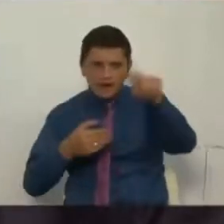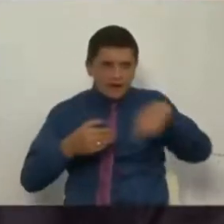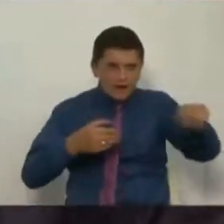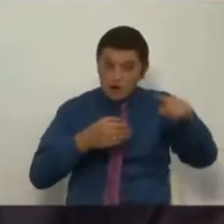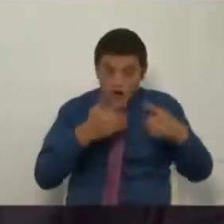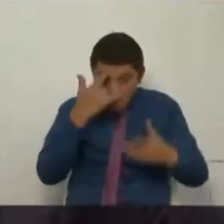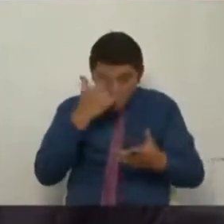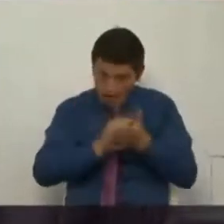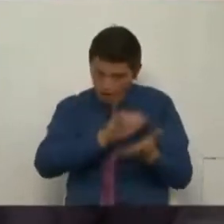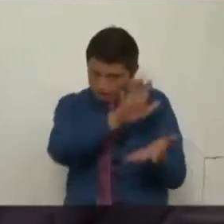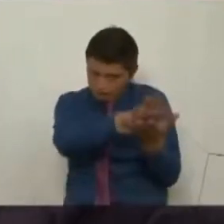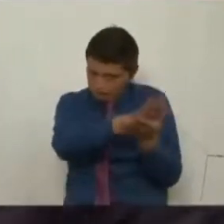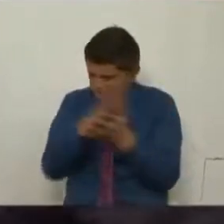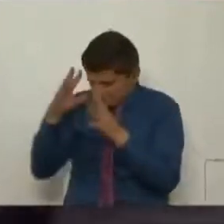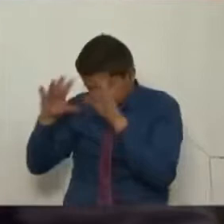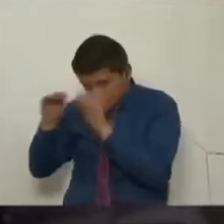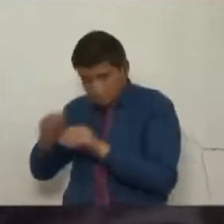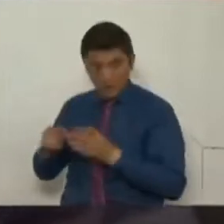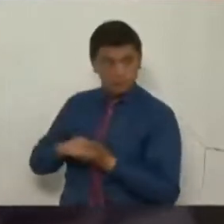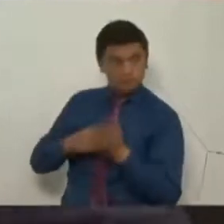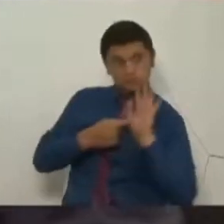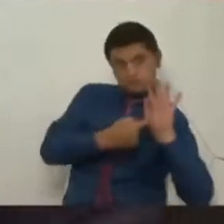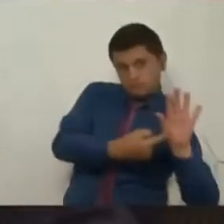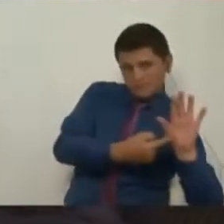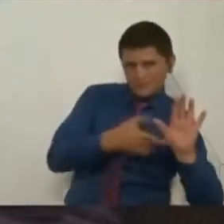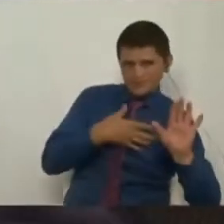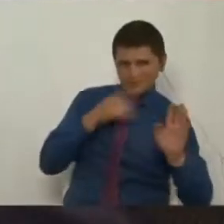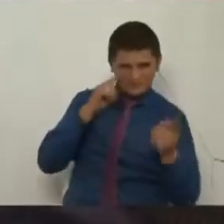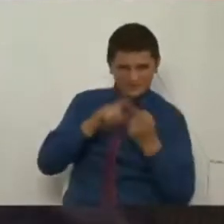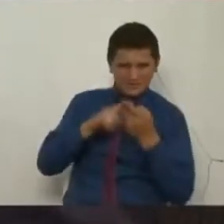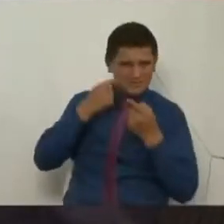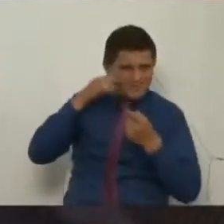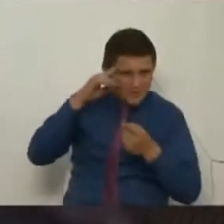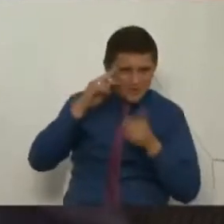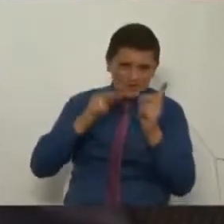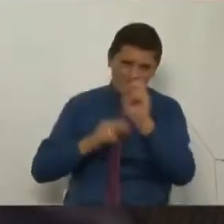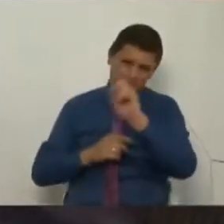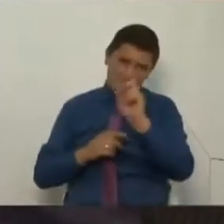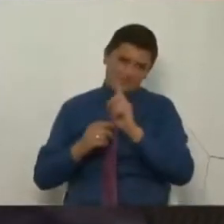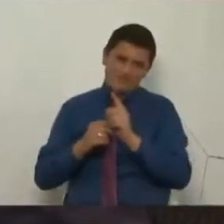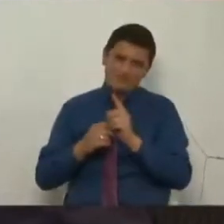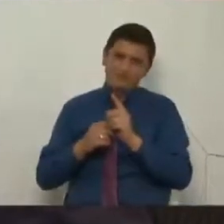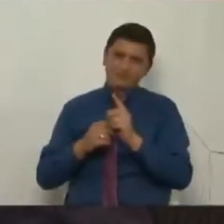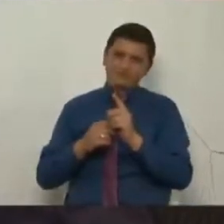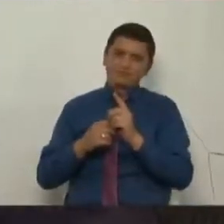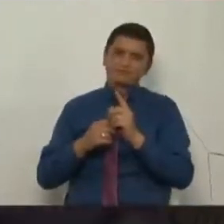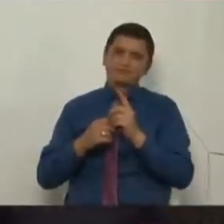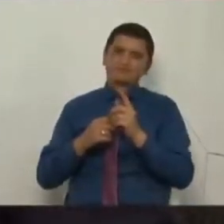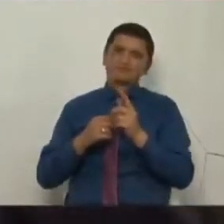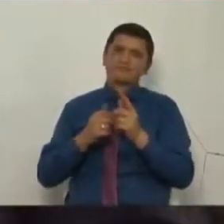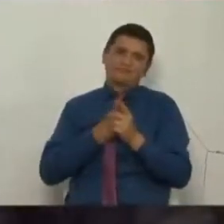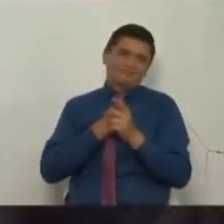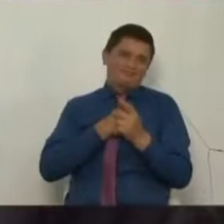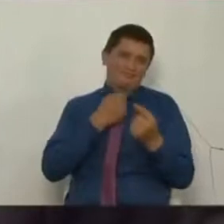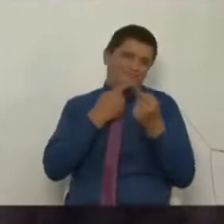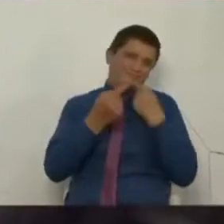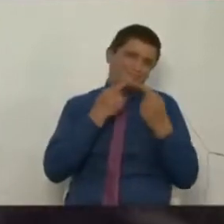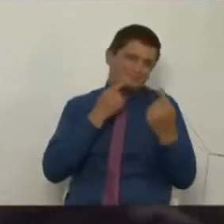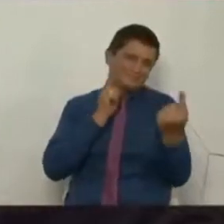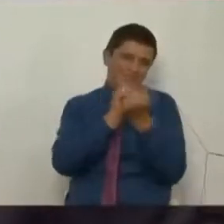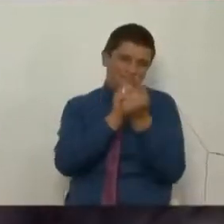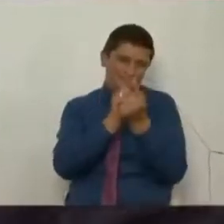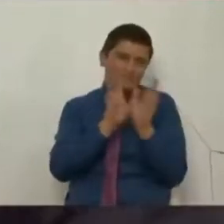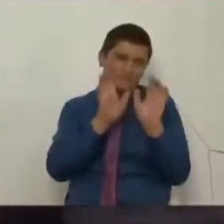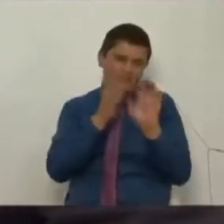desconfianzas con la Justicia Especial para la Paz. ¿Sabe qué? ¿Sabe realmente? Se lo voy a decir, tal vez se lo dije personalmente, pero se lo voy decir